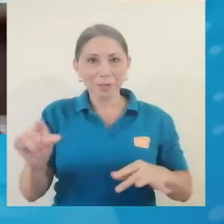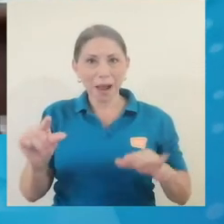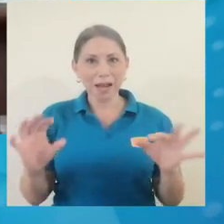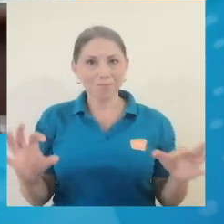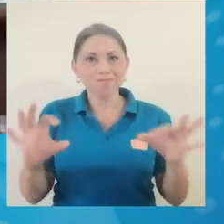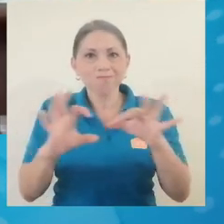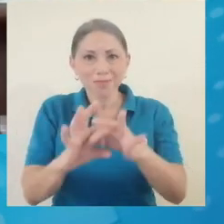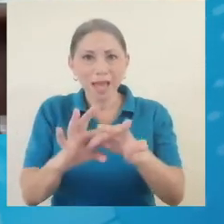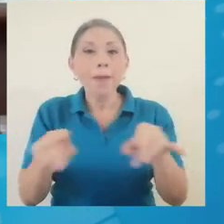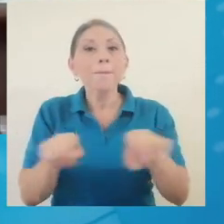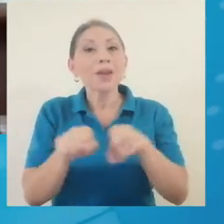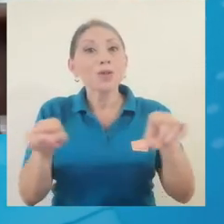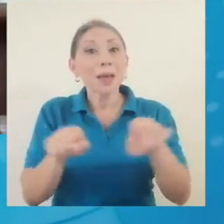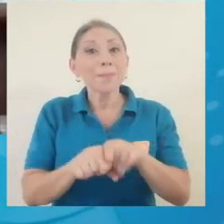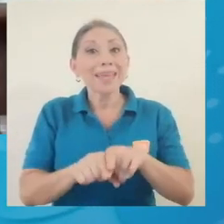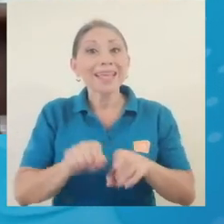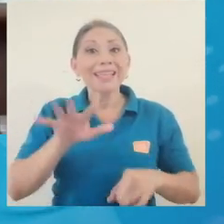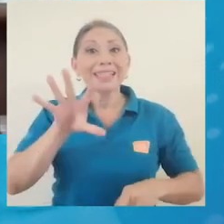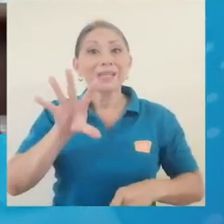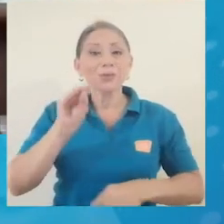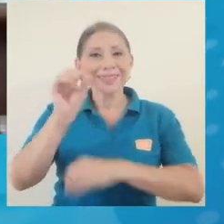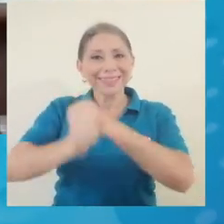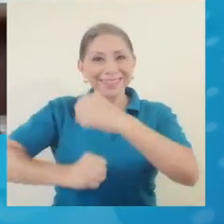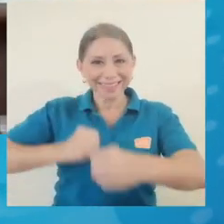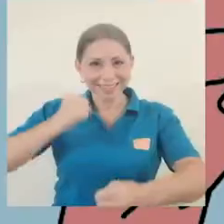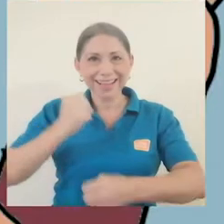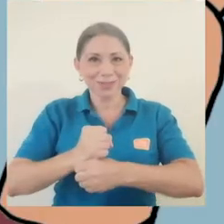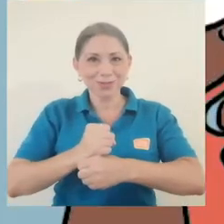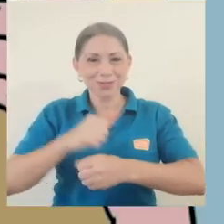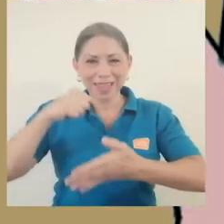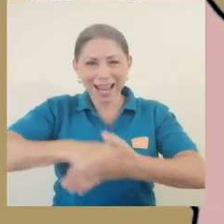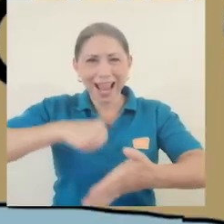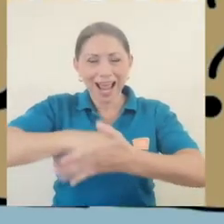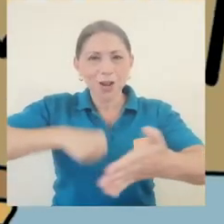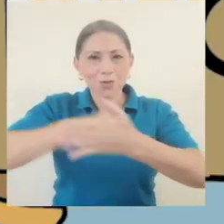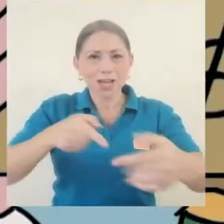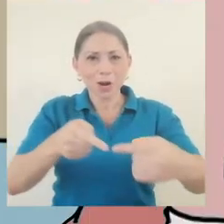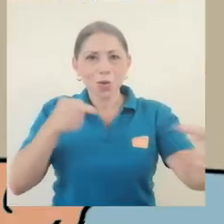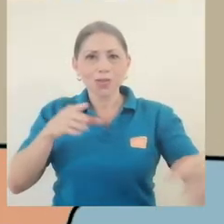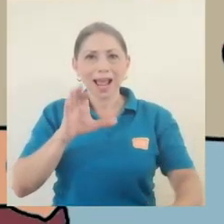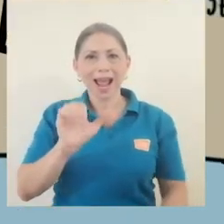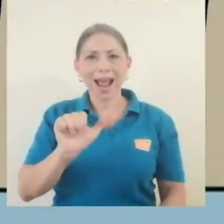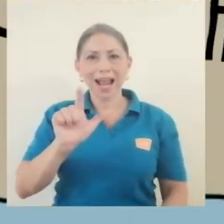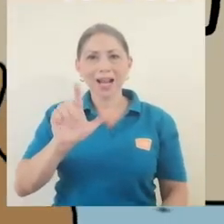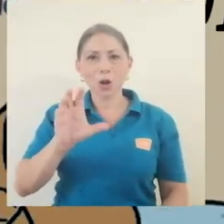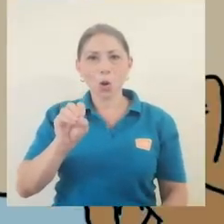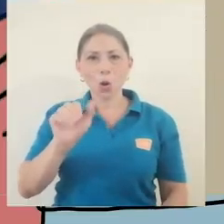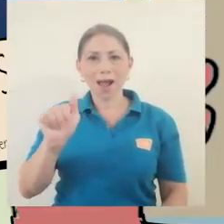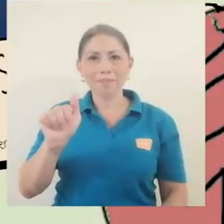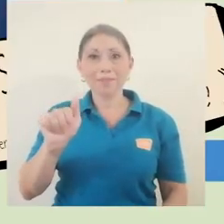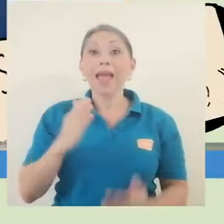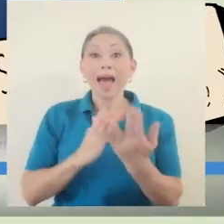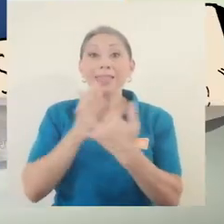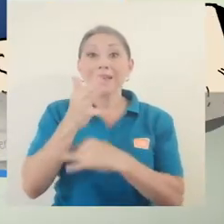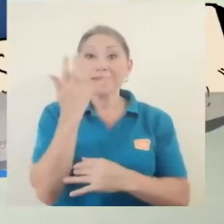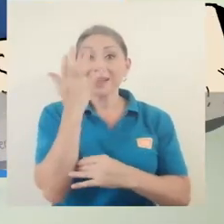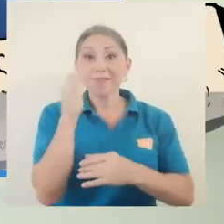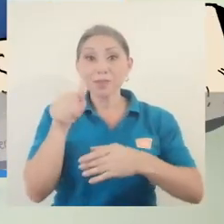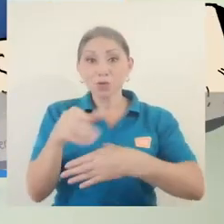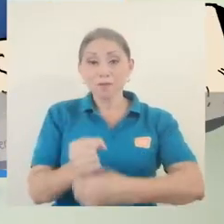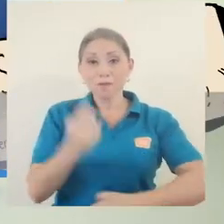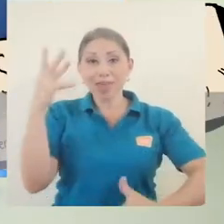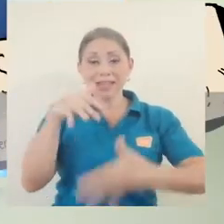pero también las cinco décadas de la lucha contra el COA. A través del Facebook de la Federación de